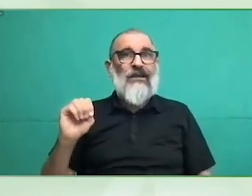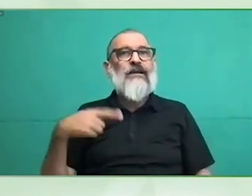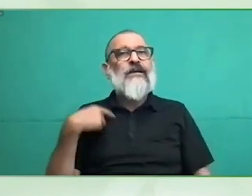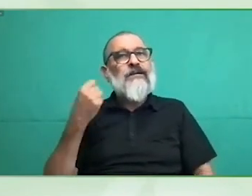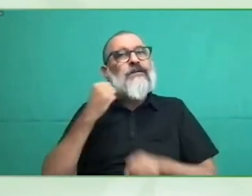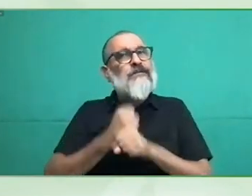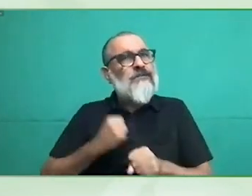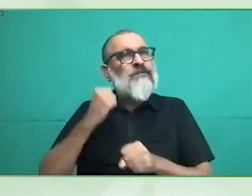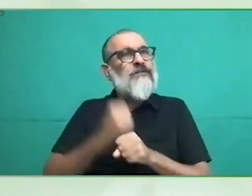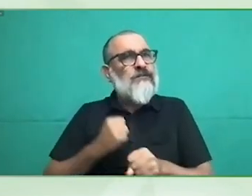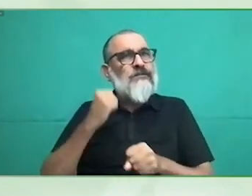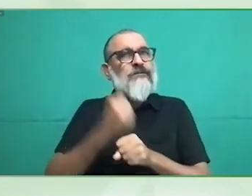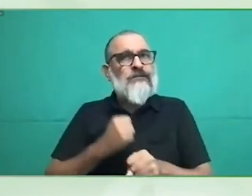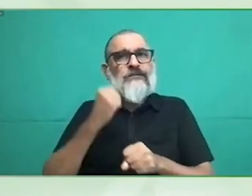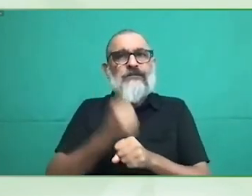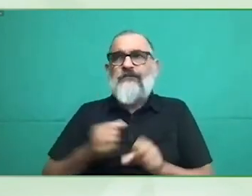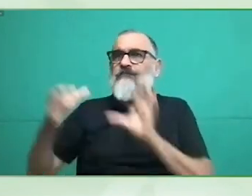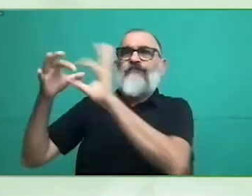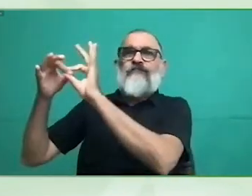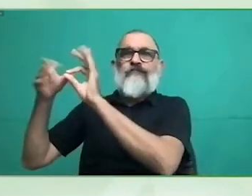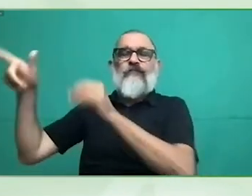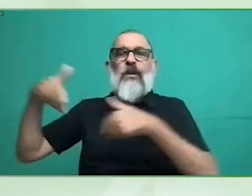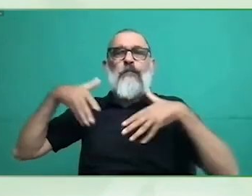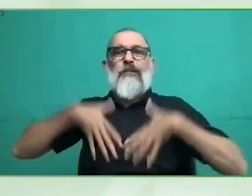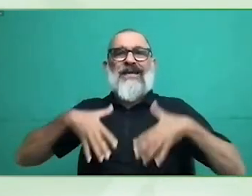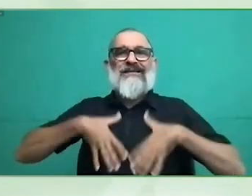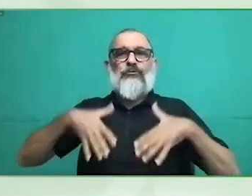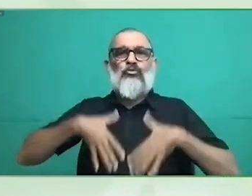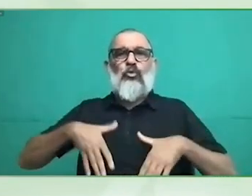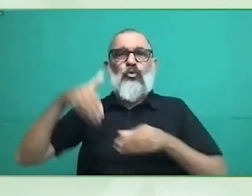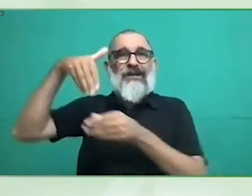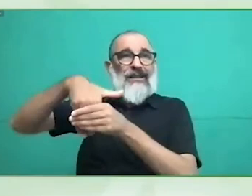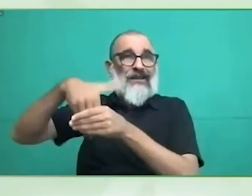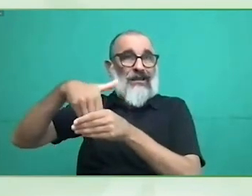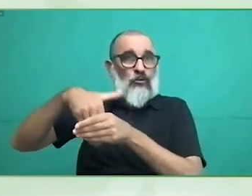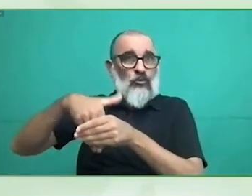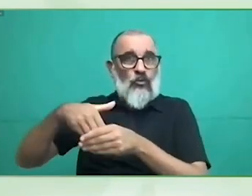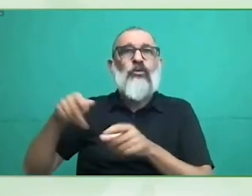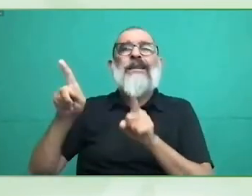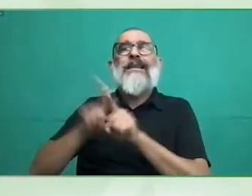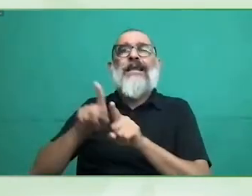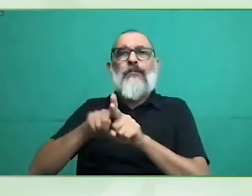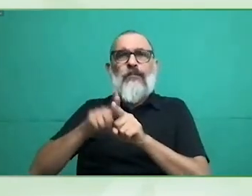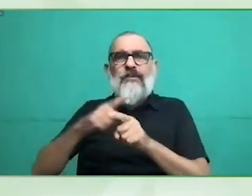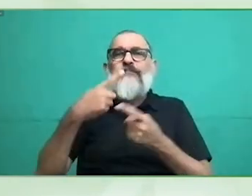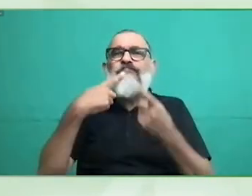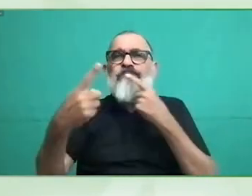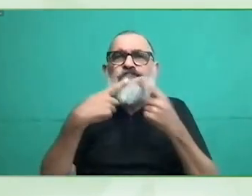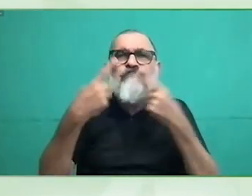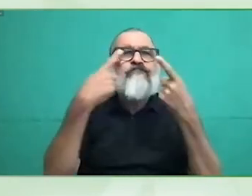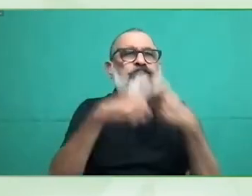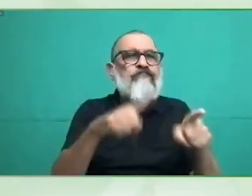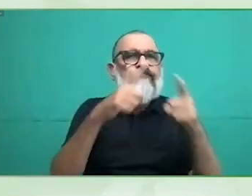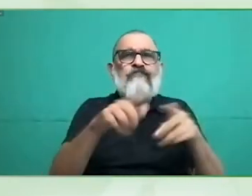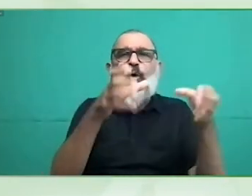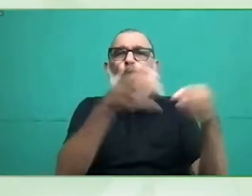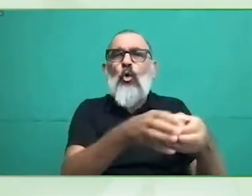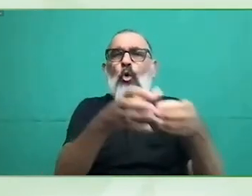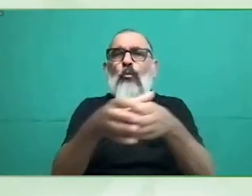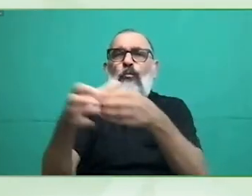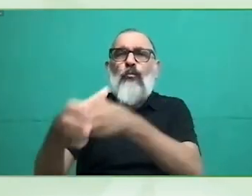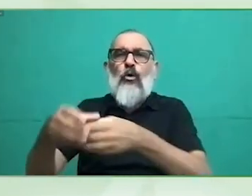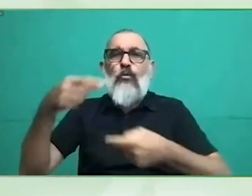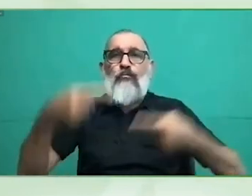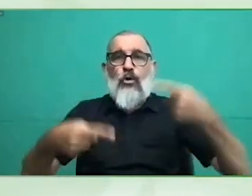pueda acceder a la información concreta estos códigos nuestra propuesta es que estén situados en